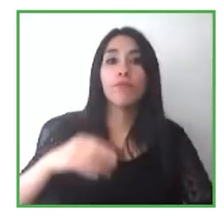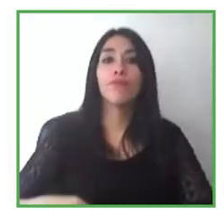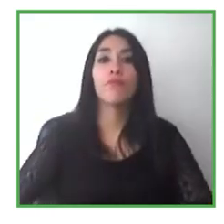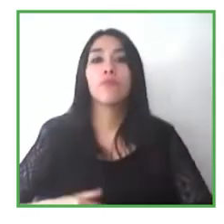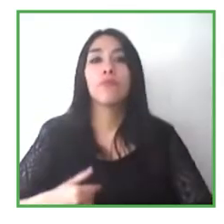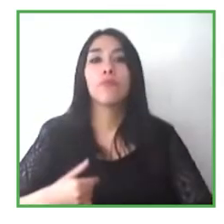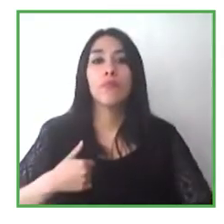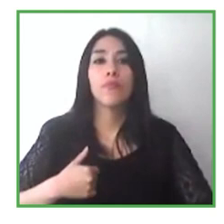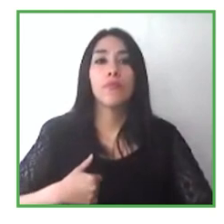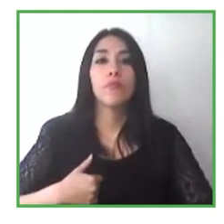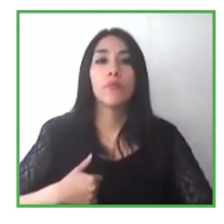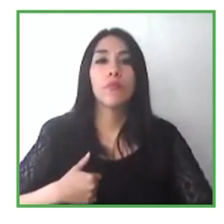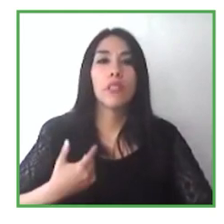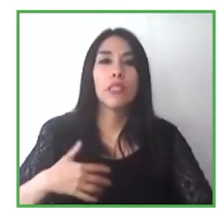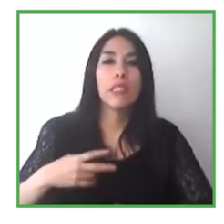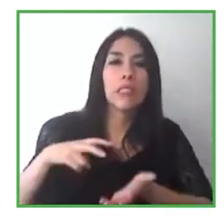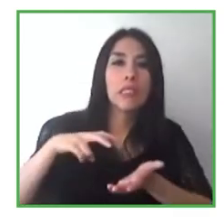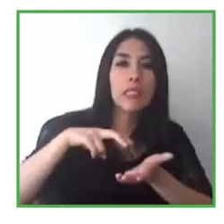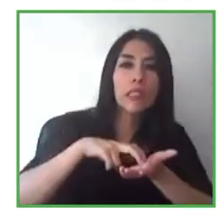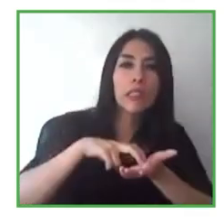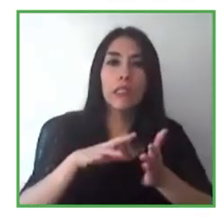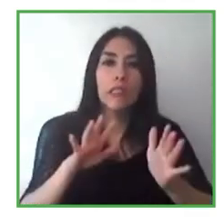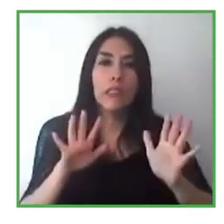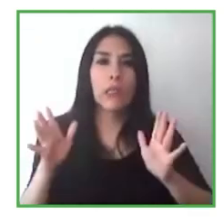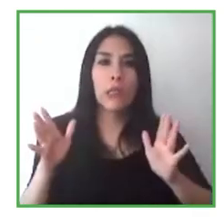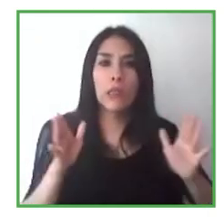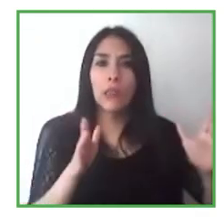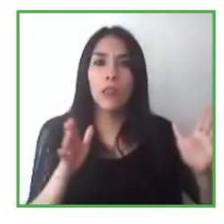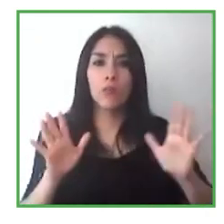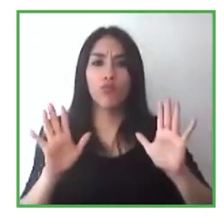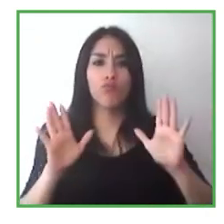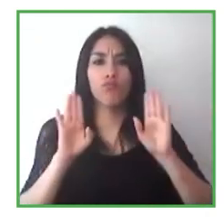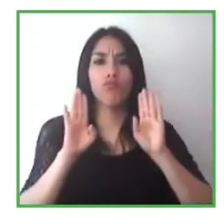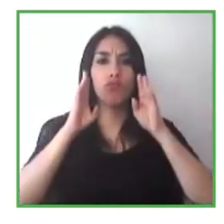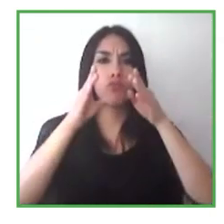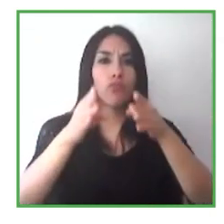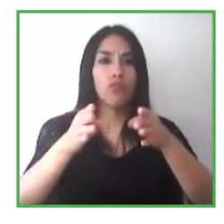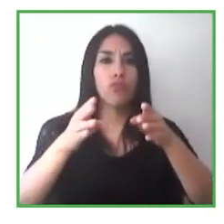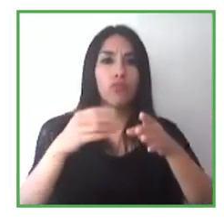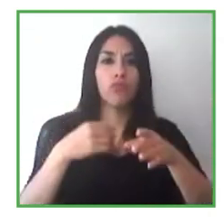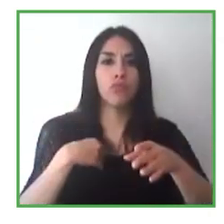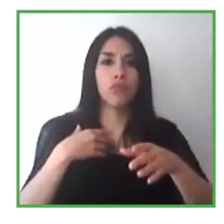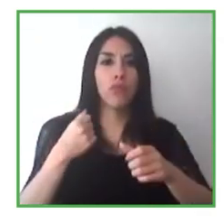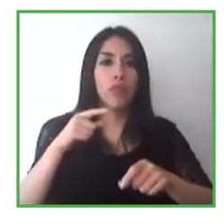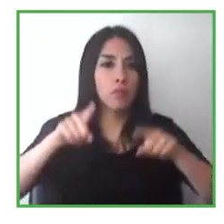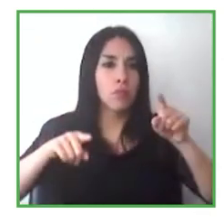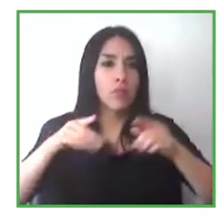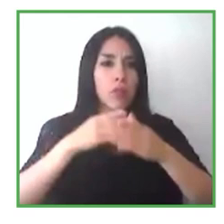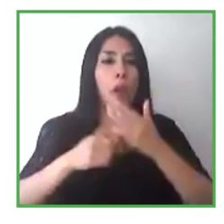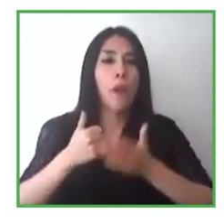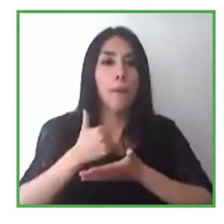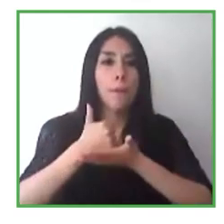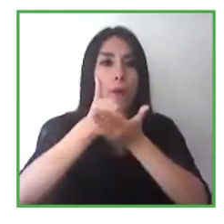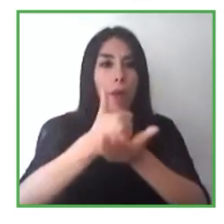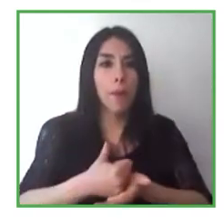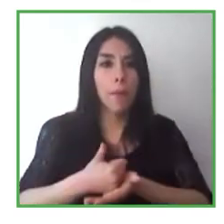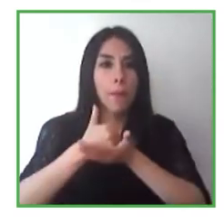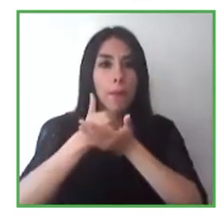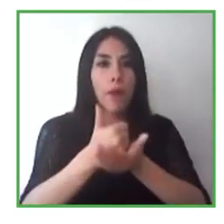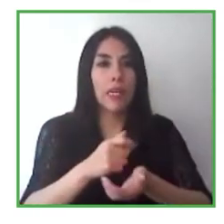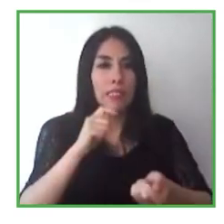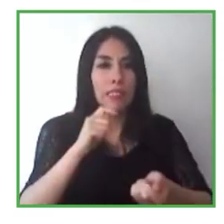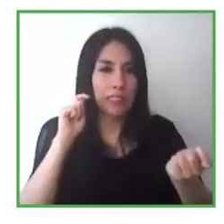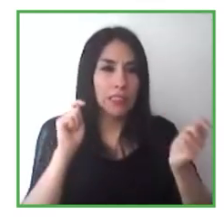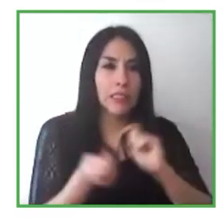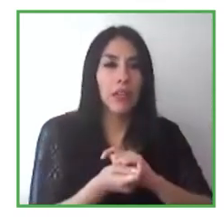con discapacidades, lo que sea, y cualquier persona que ayudemos es una vida cambiada y no es que